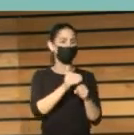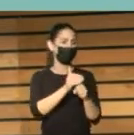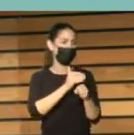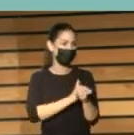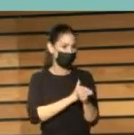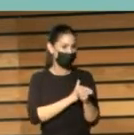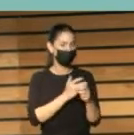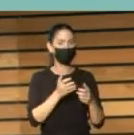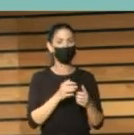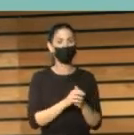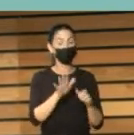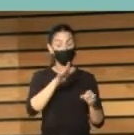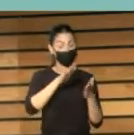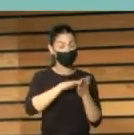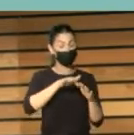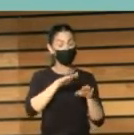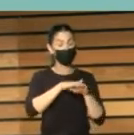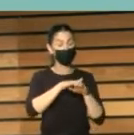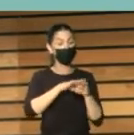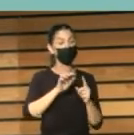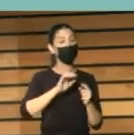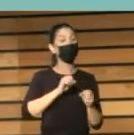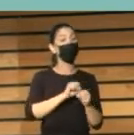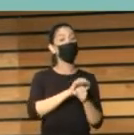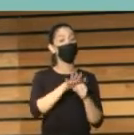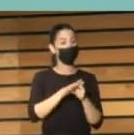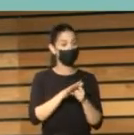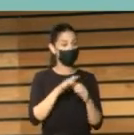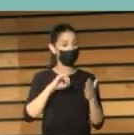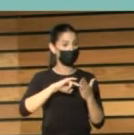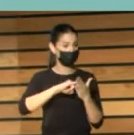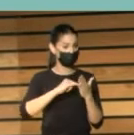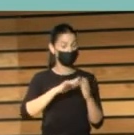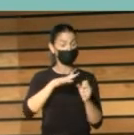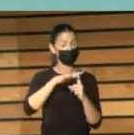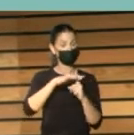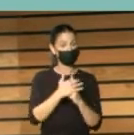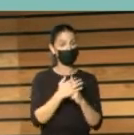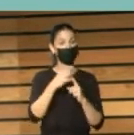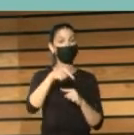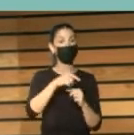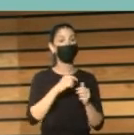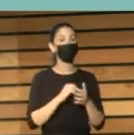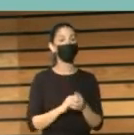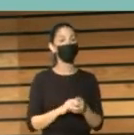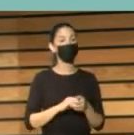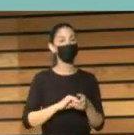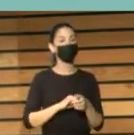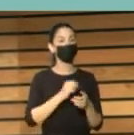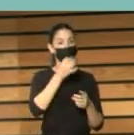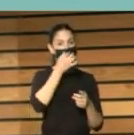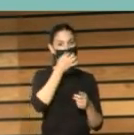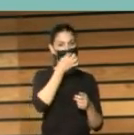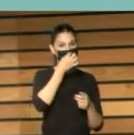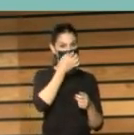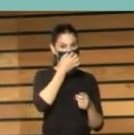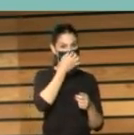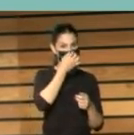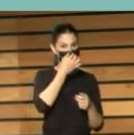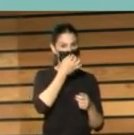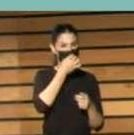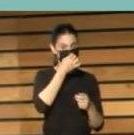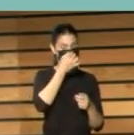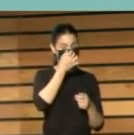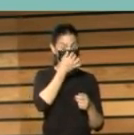referirnos demostró el acierto del proceso de transformación que ya habían iniciado las bibliotecas, como acabamos de